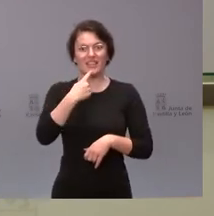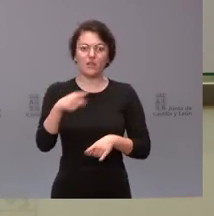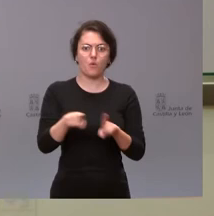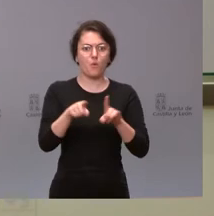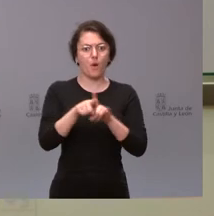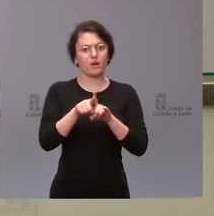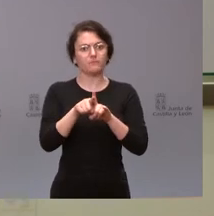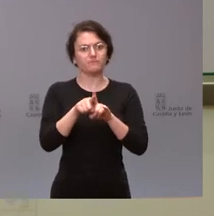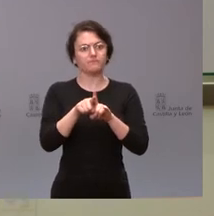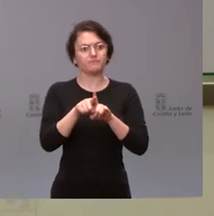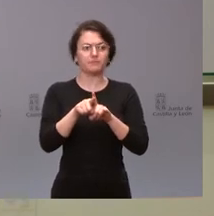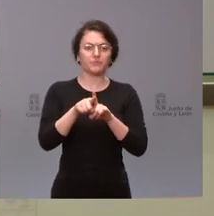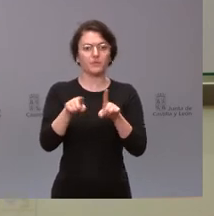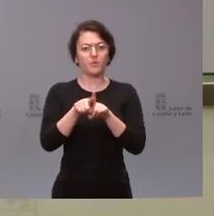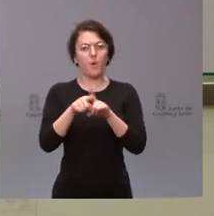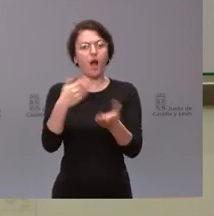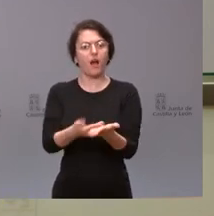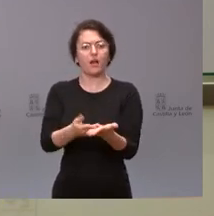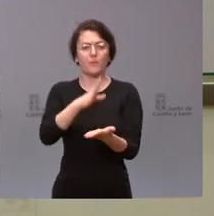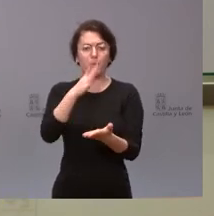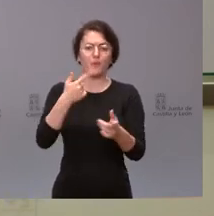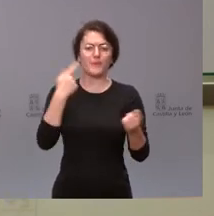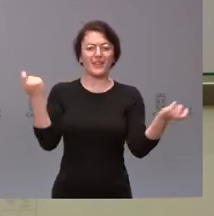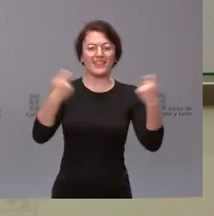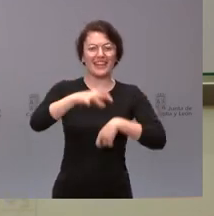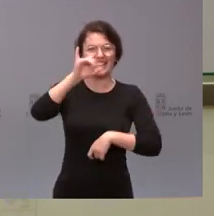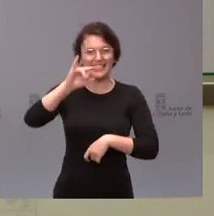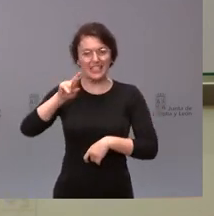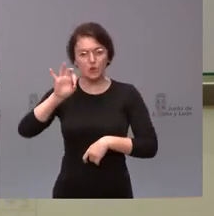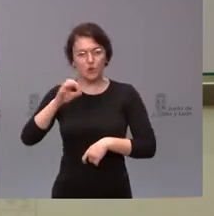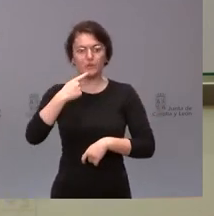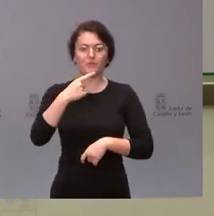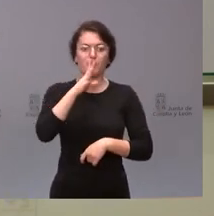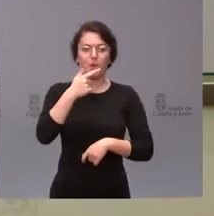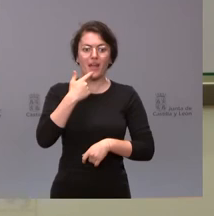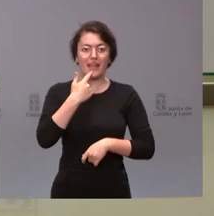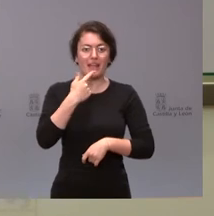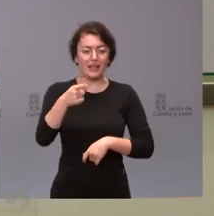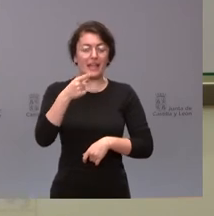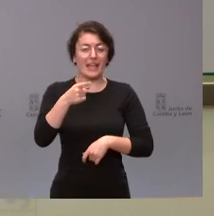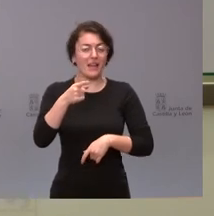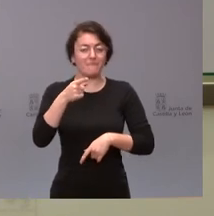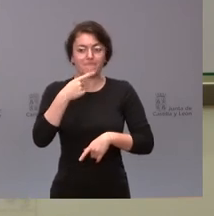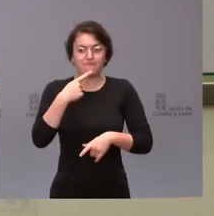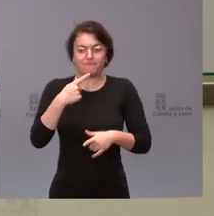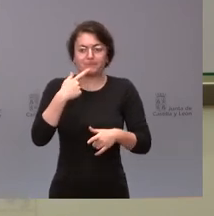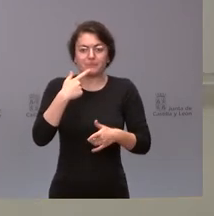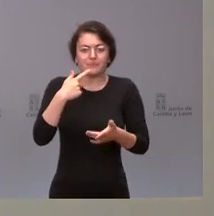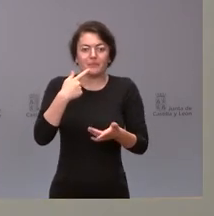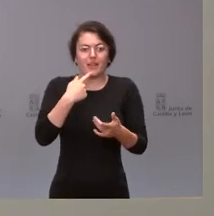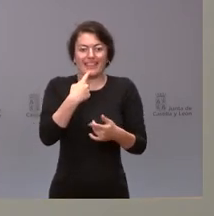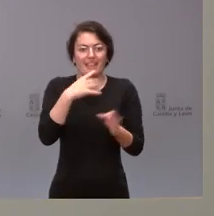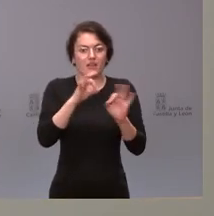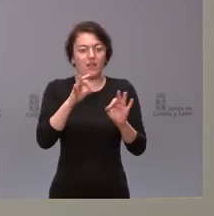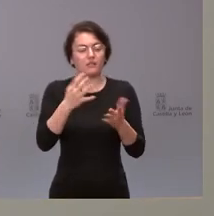posible cierre de SIRO porque está ausente y le ha pedido a la Junta una mayor implicación en estos temas. No sé qué respuesta le pueden dar. Bueno, ya